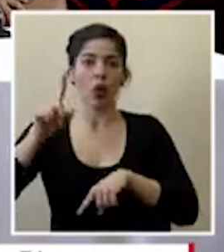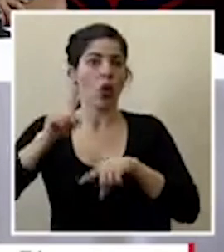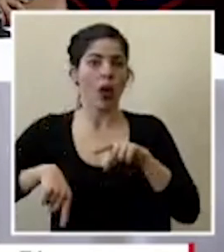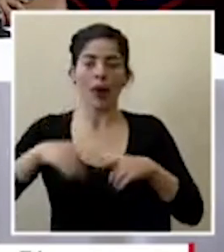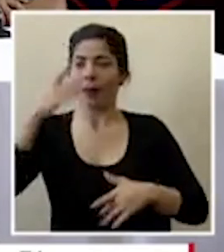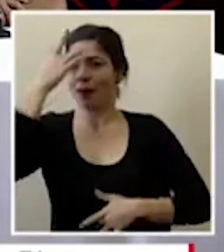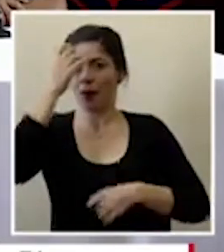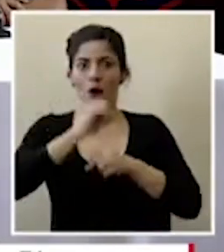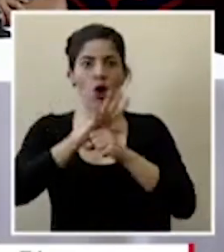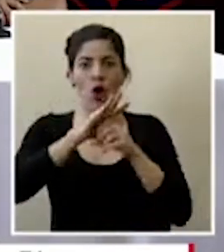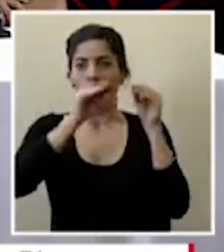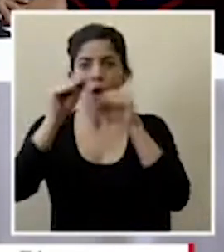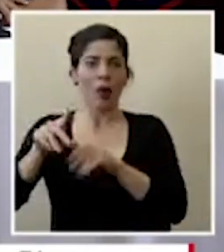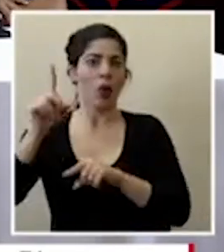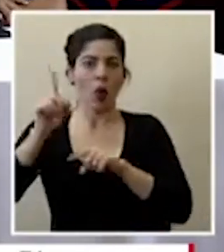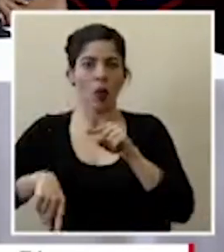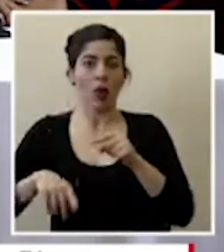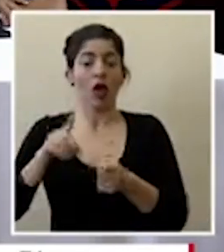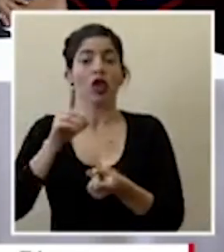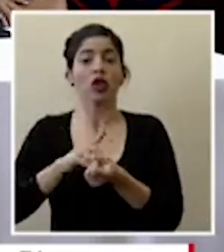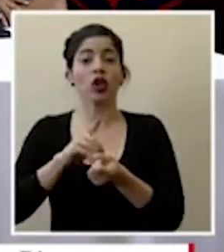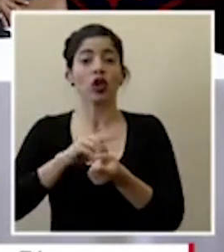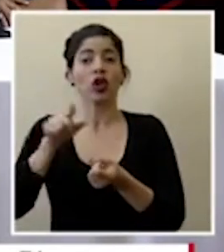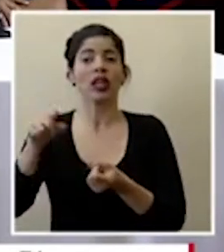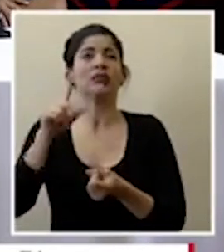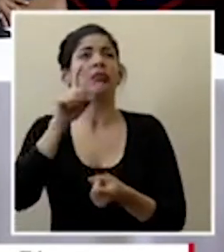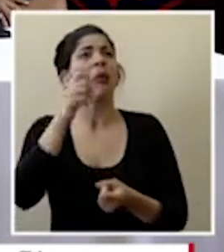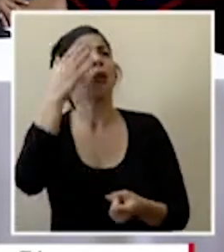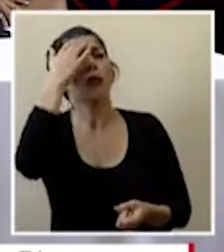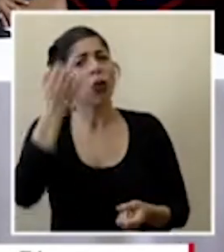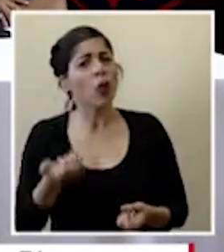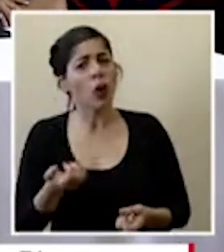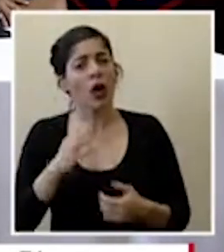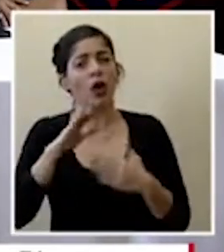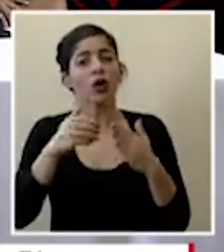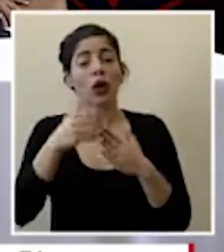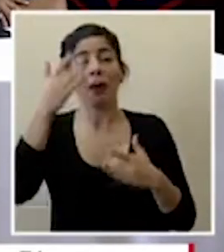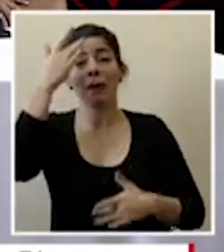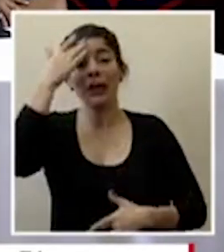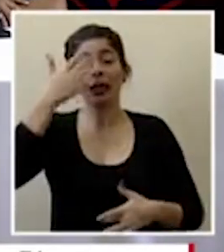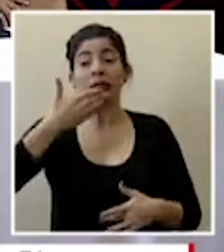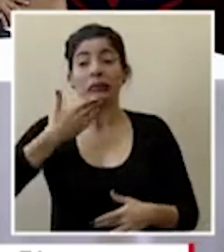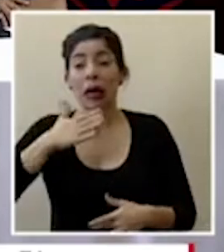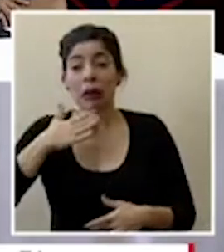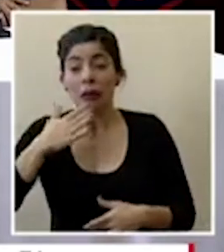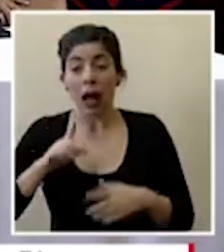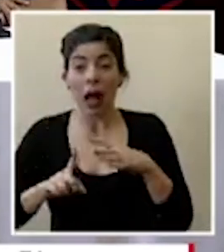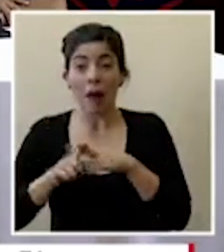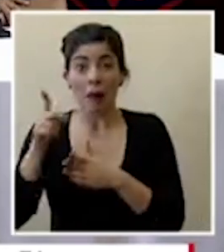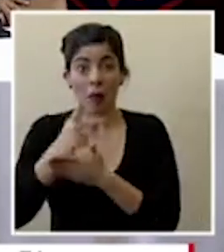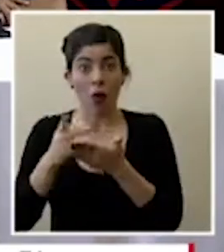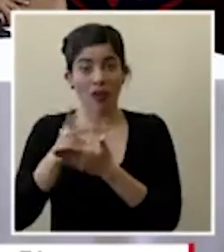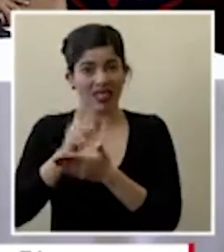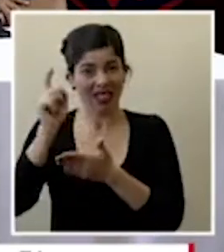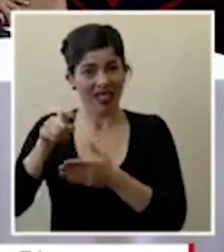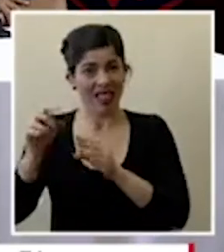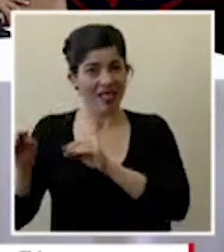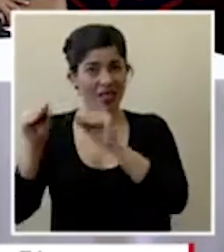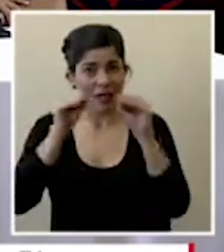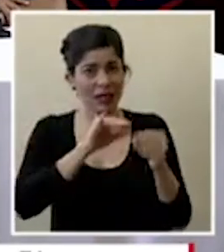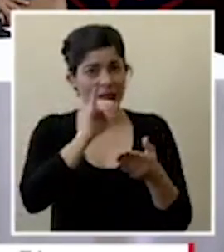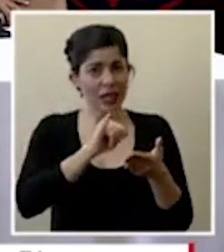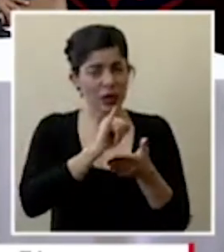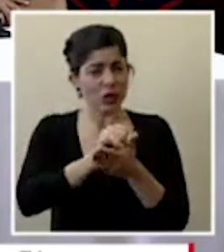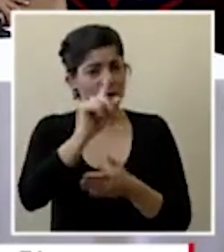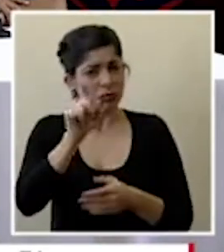pacientes cobit en su usi y los médicos del centro preguntan por qué todos los pacientes graves que surjan en esa provincia tendrán que ser trasladados a san jose